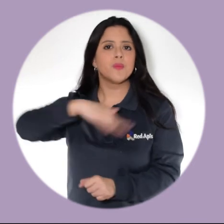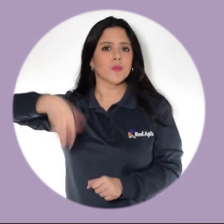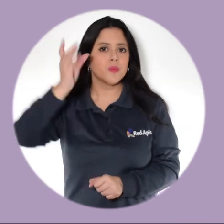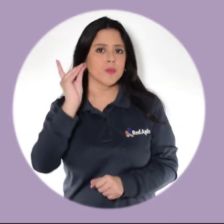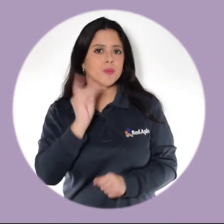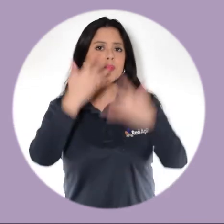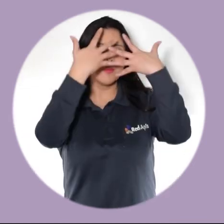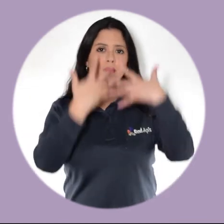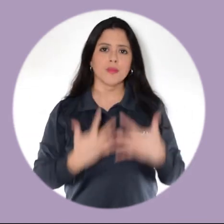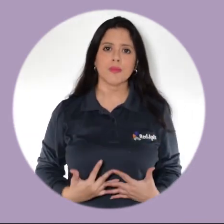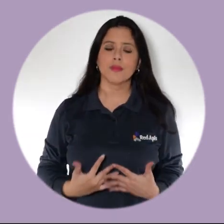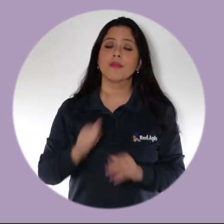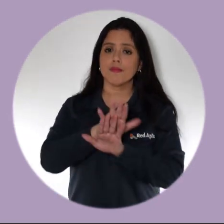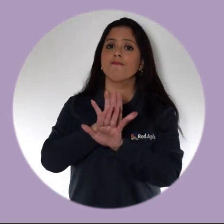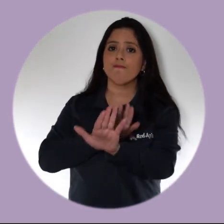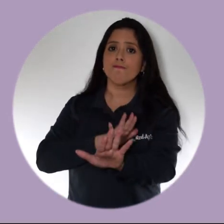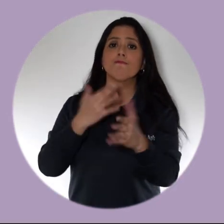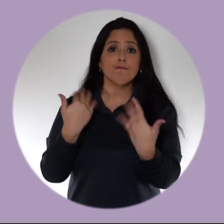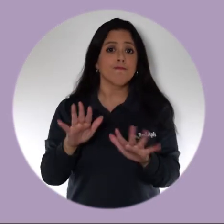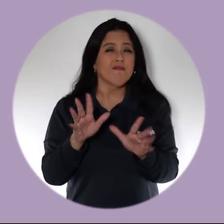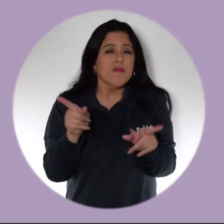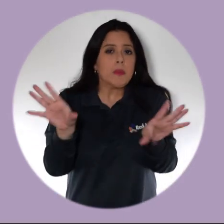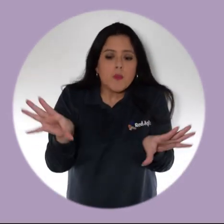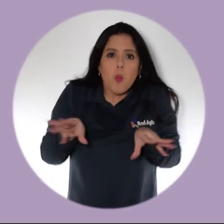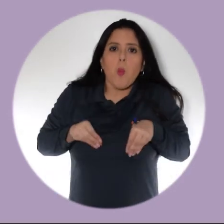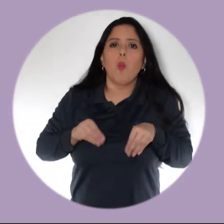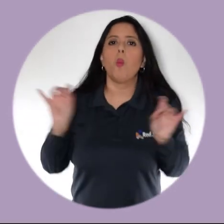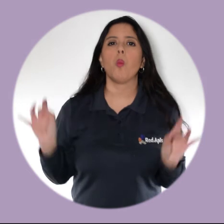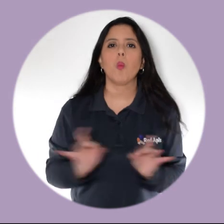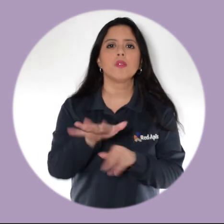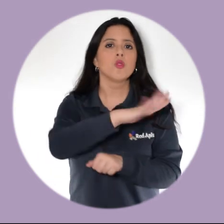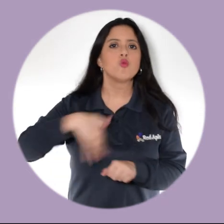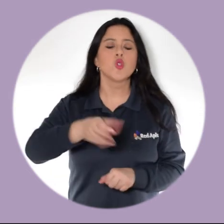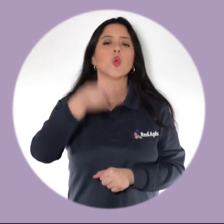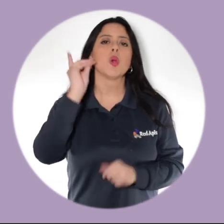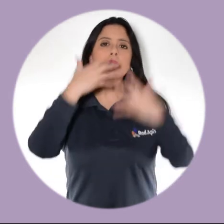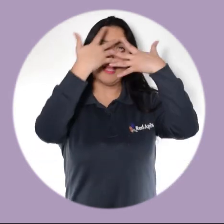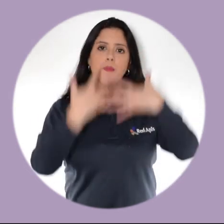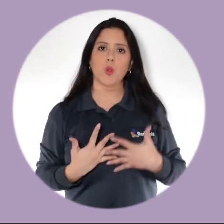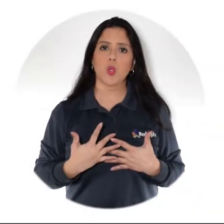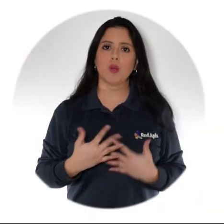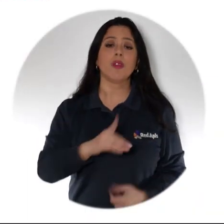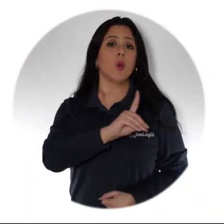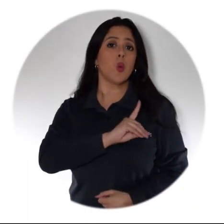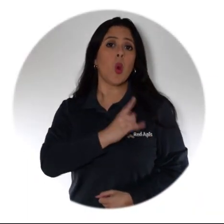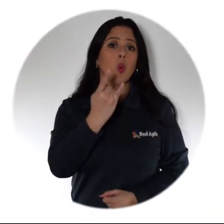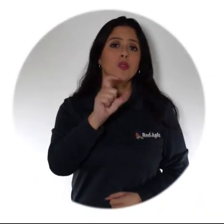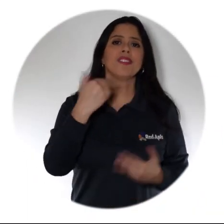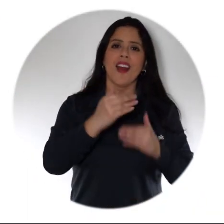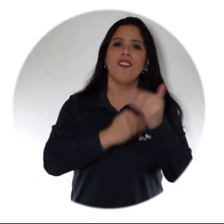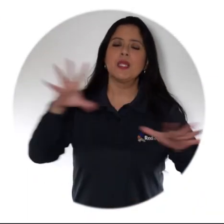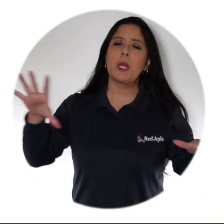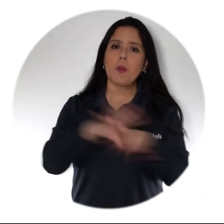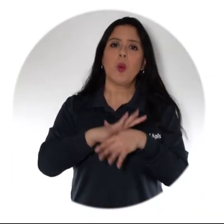personas con discapacidad física y prevenir la adquisición de condiciones o discapacidades de tipo motor. En Duo QC